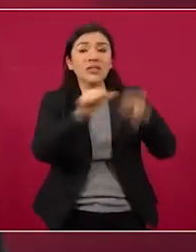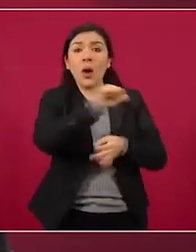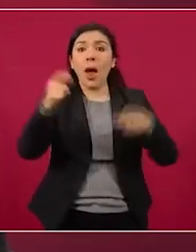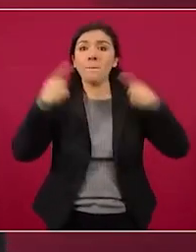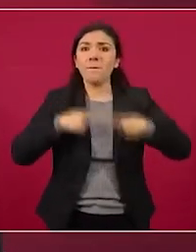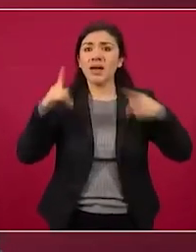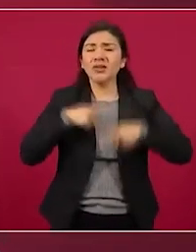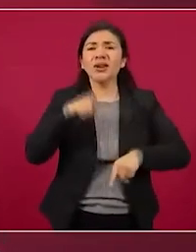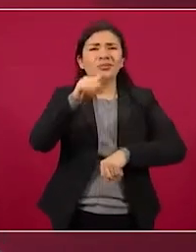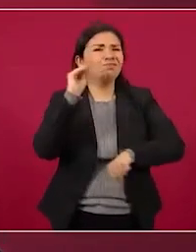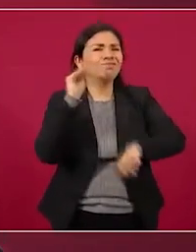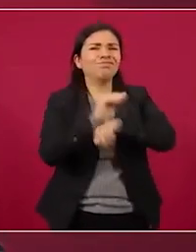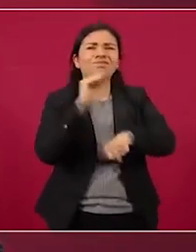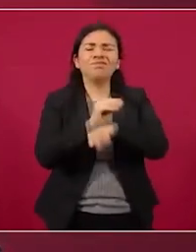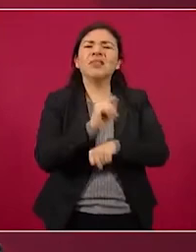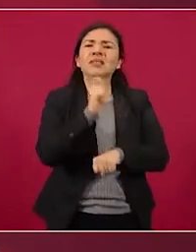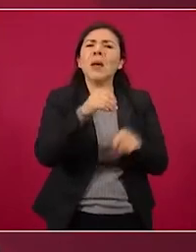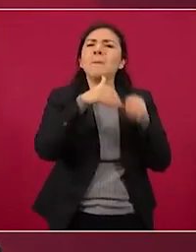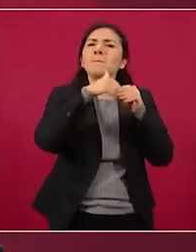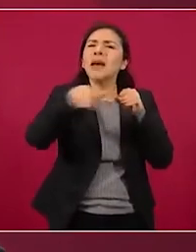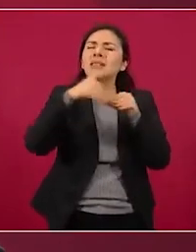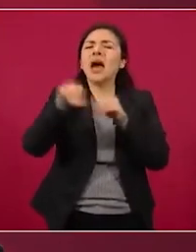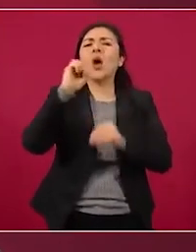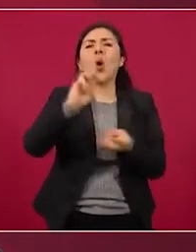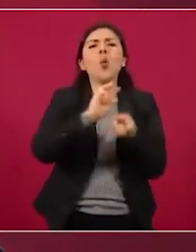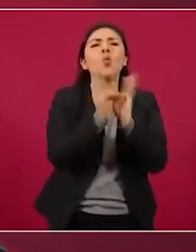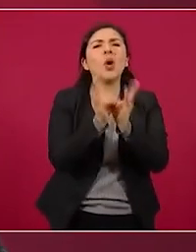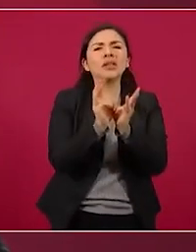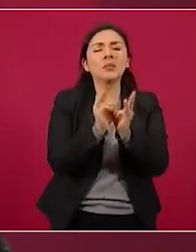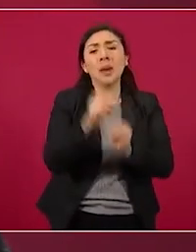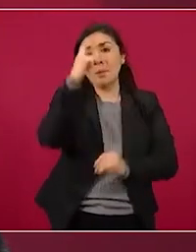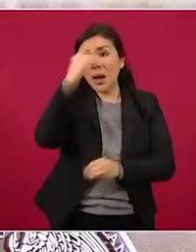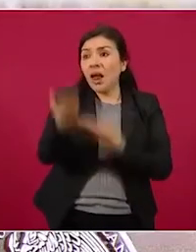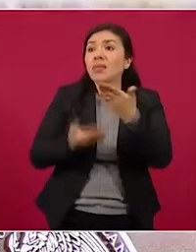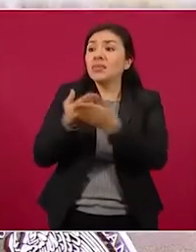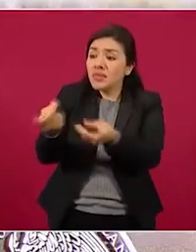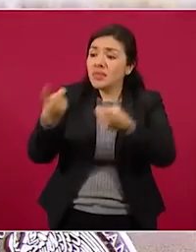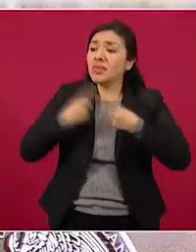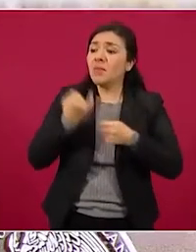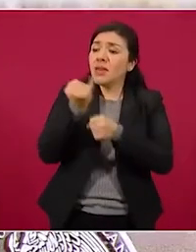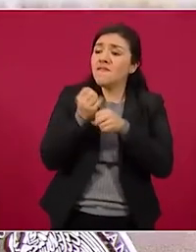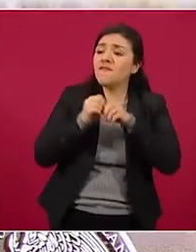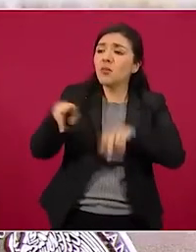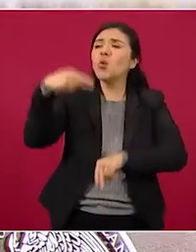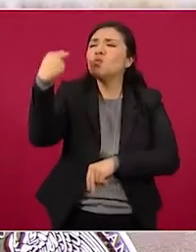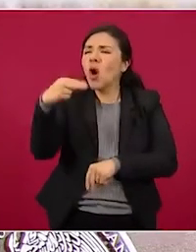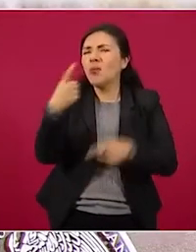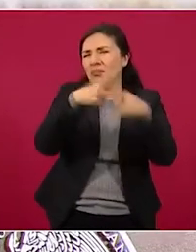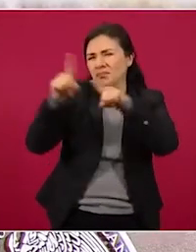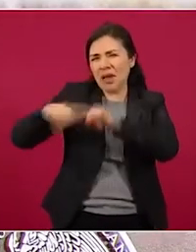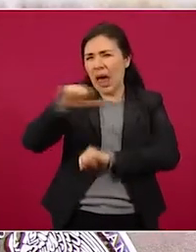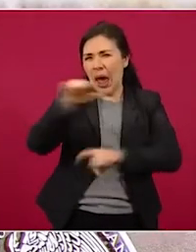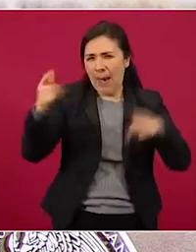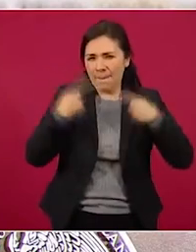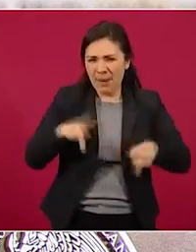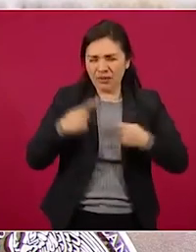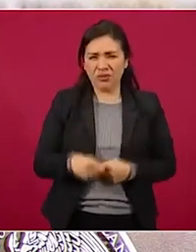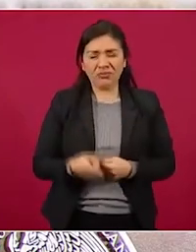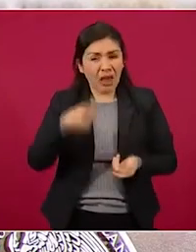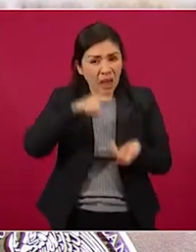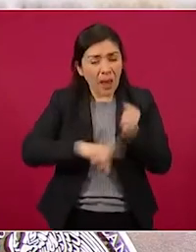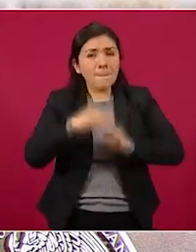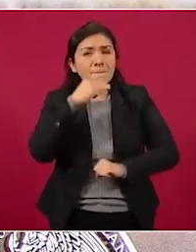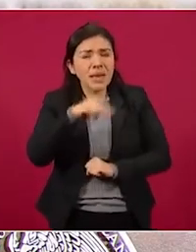no hacer caso de mensajes de textos o WhatsApp que solicitan información del contribuyente. Esos mensajes